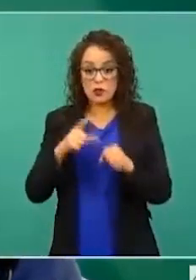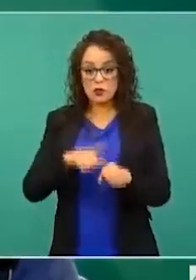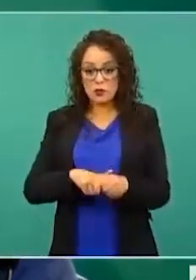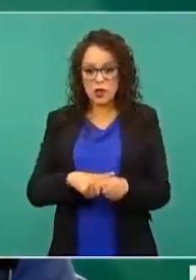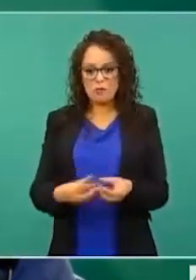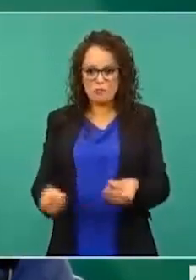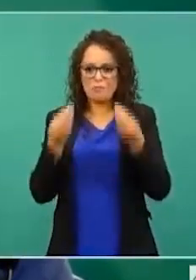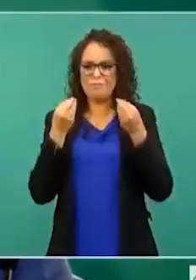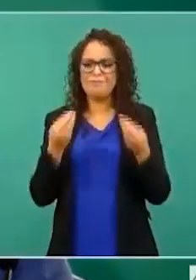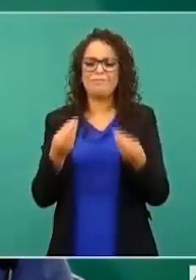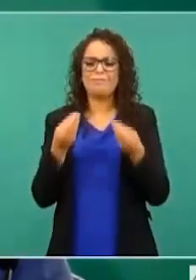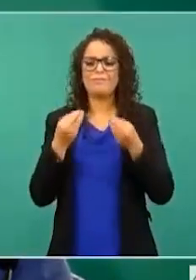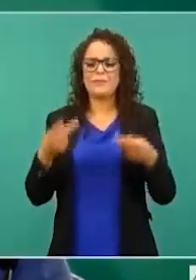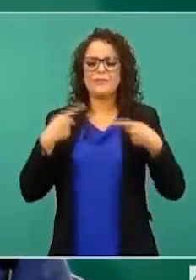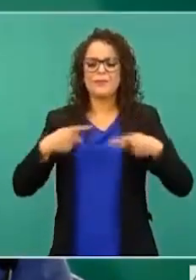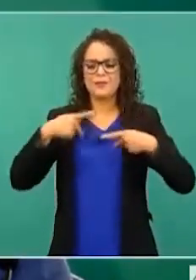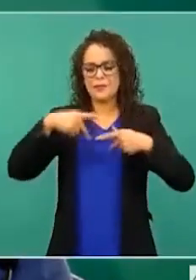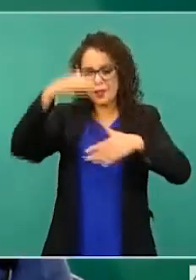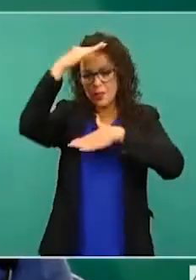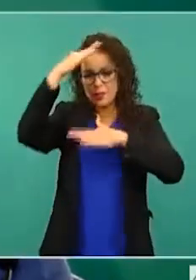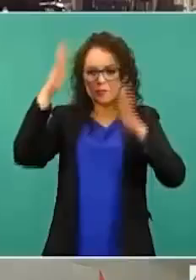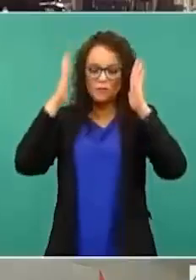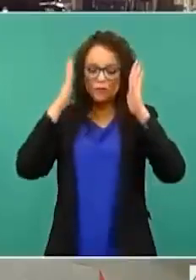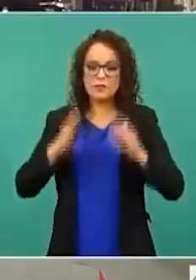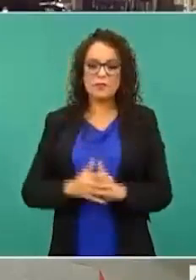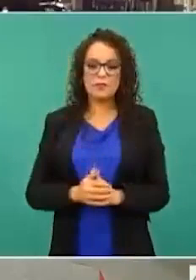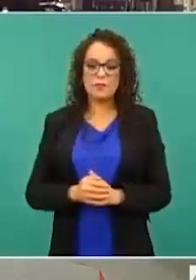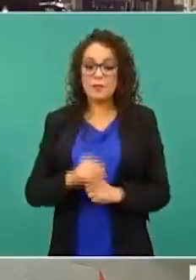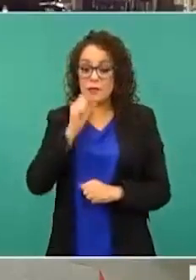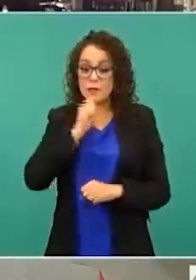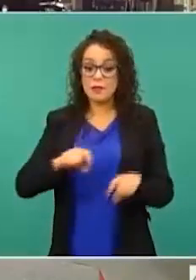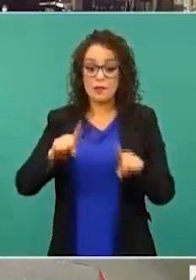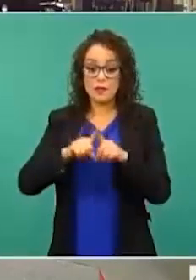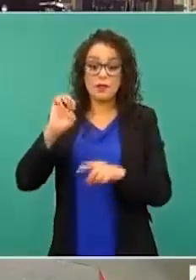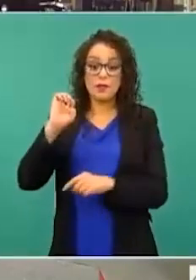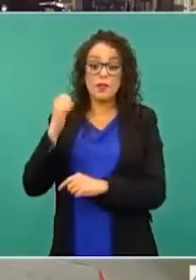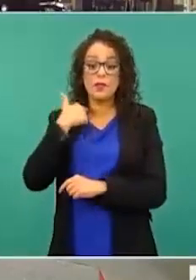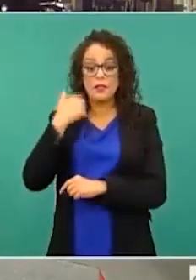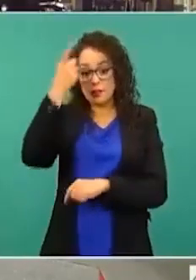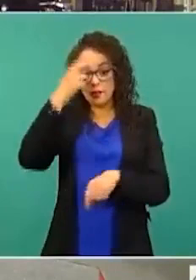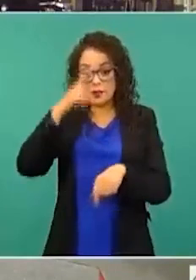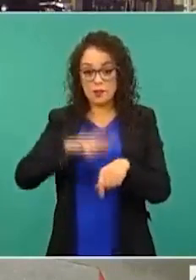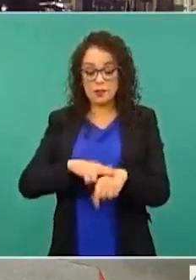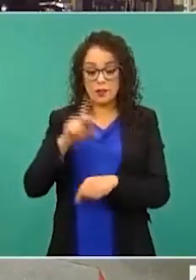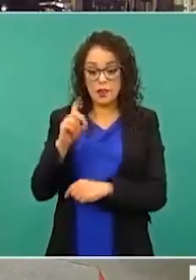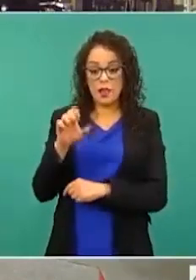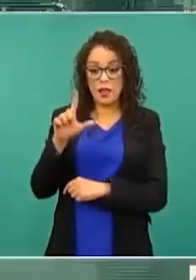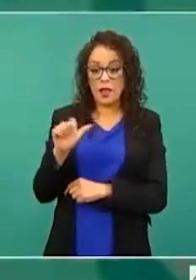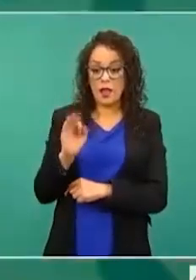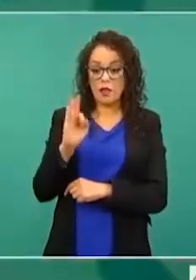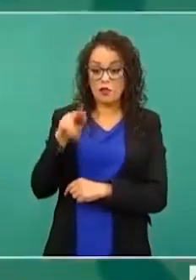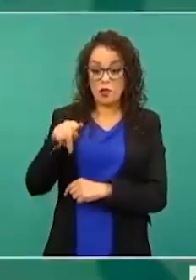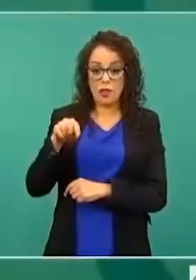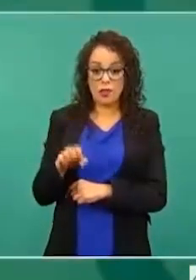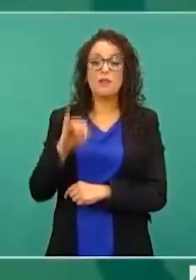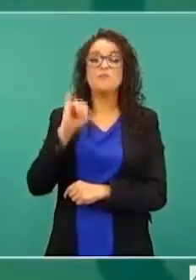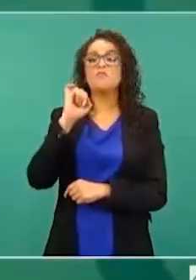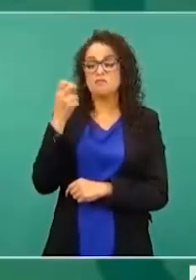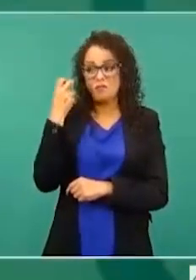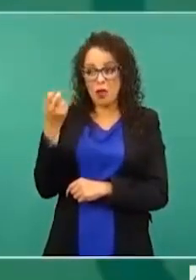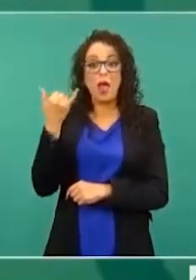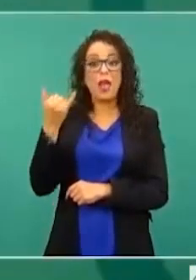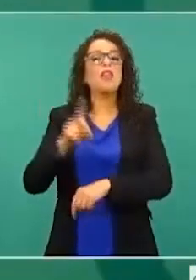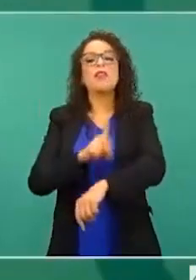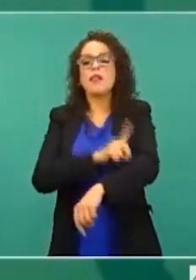conservadores. Incluido el periodo del exrector Juan Ramón de la Fuente. Desde entonces y desde antes